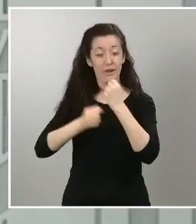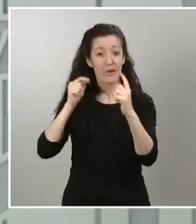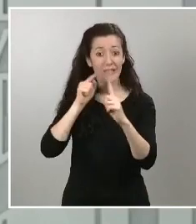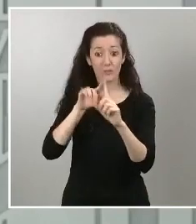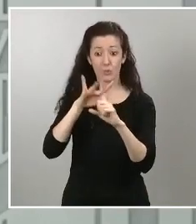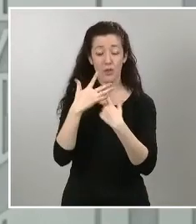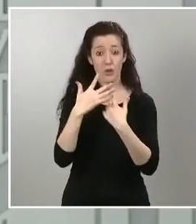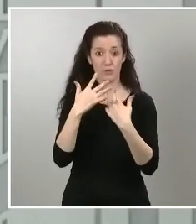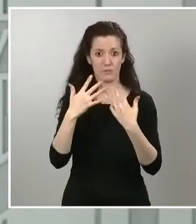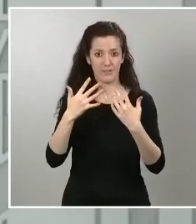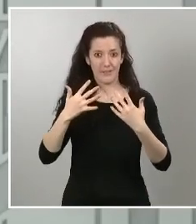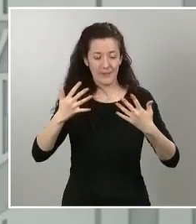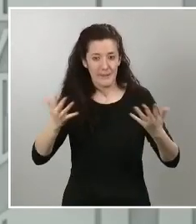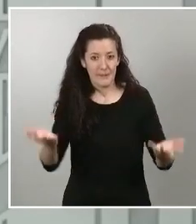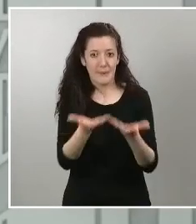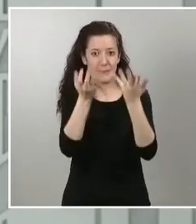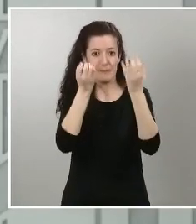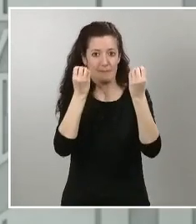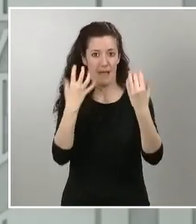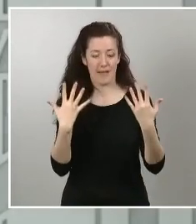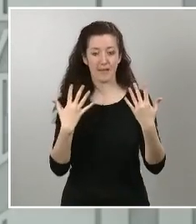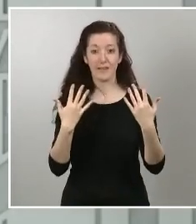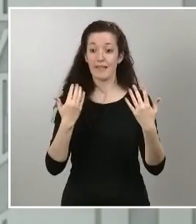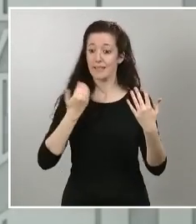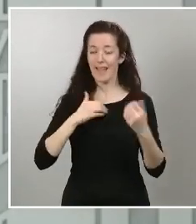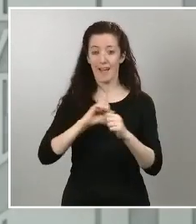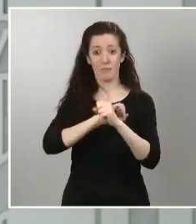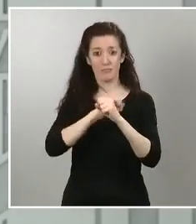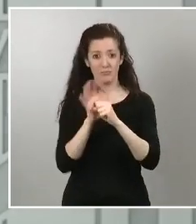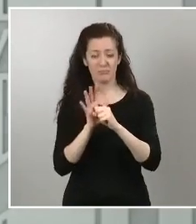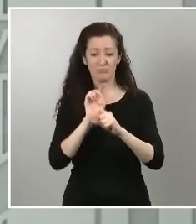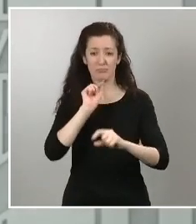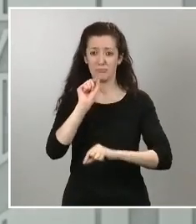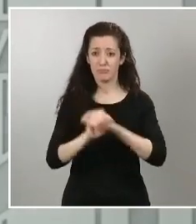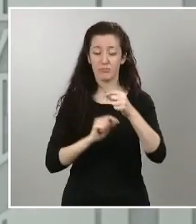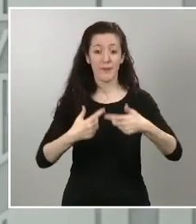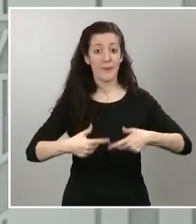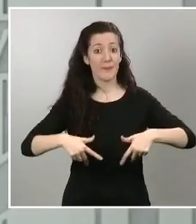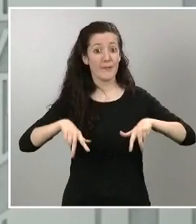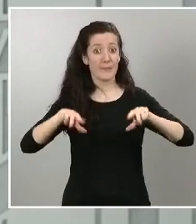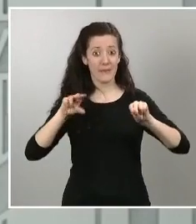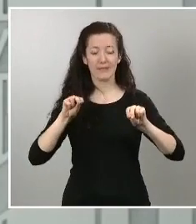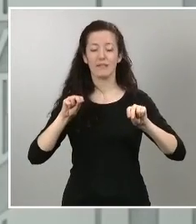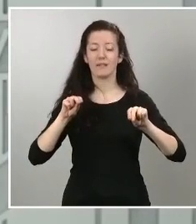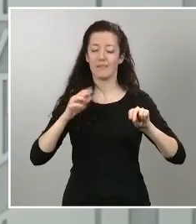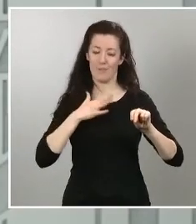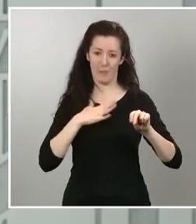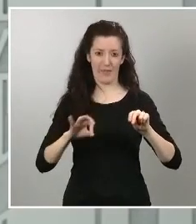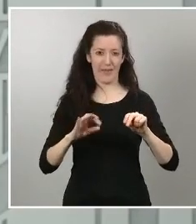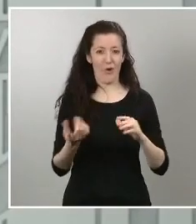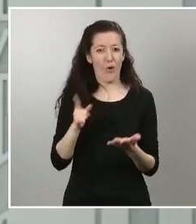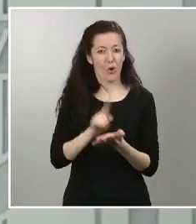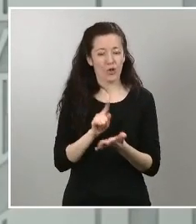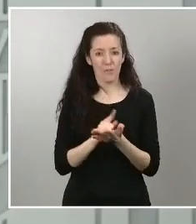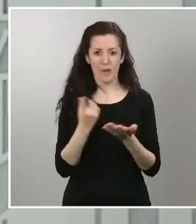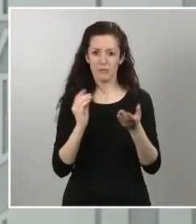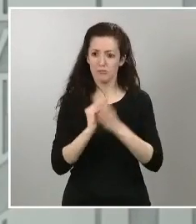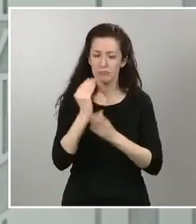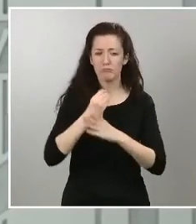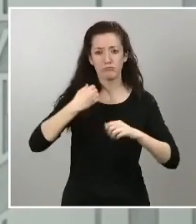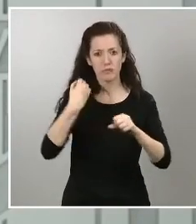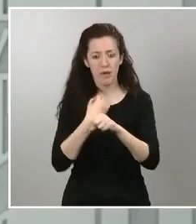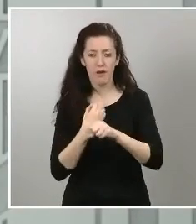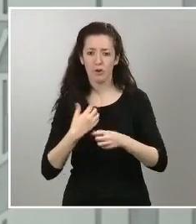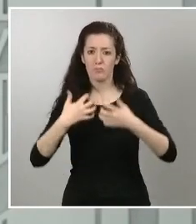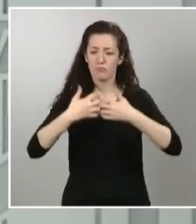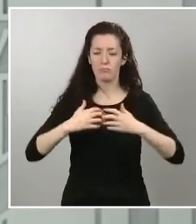que pase la pandemia sanitaria podamos resucitar reconstruir nuestro modelo productivo con todo tipo de activos que en ese